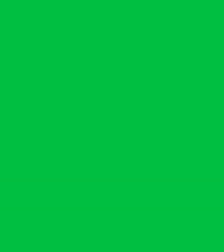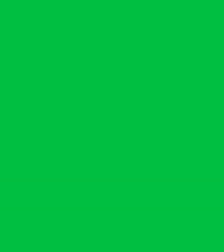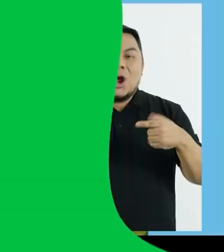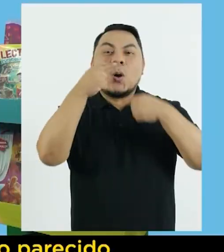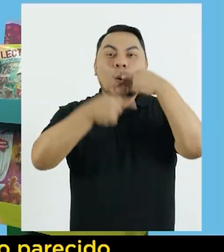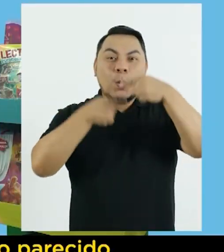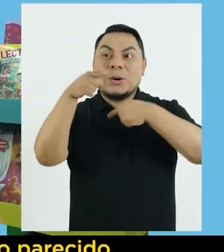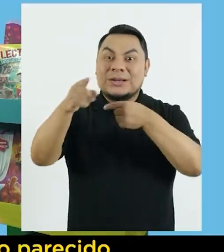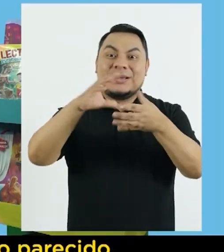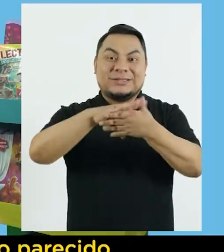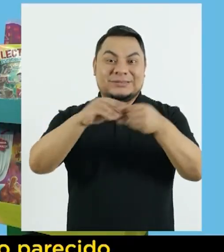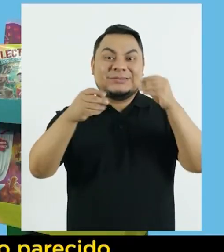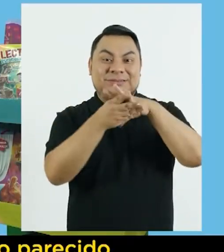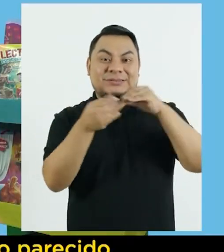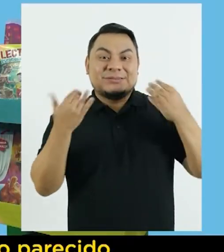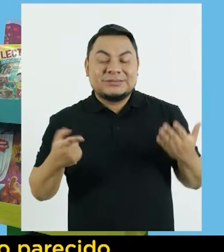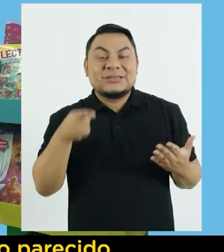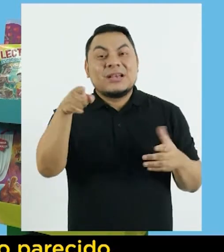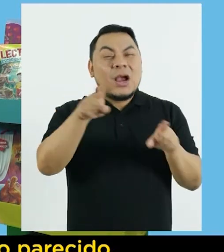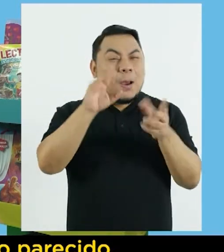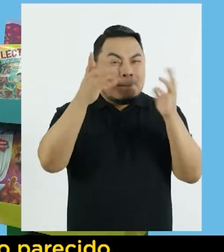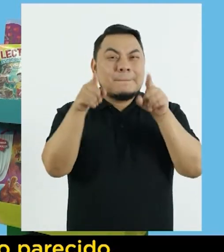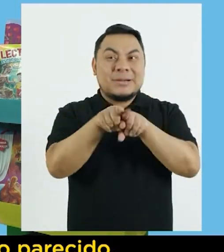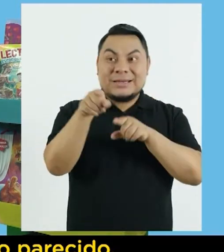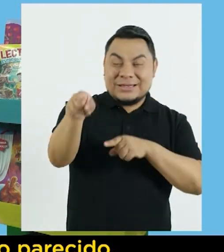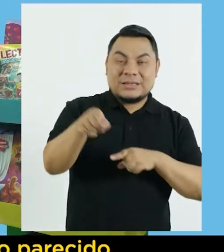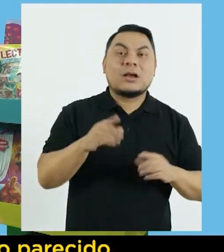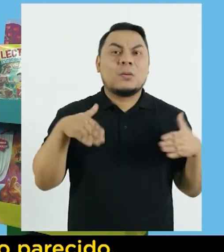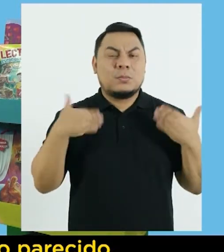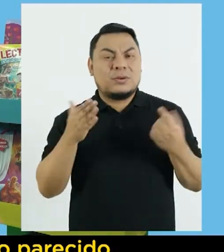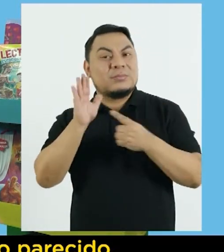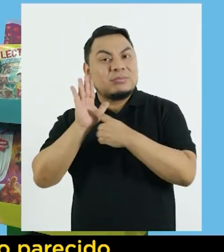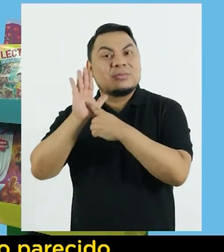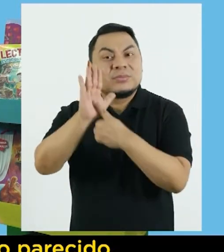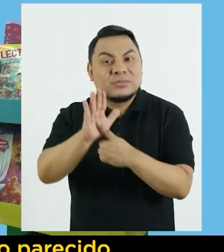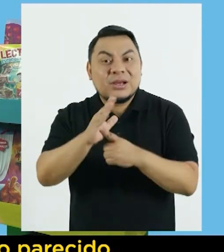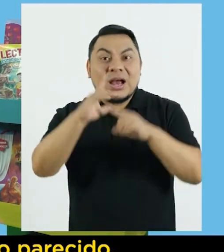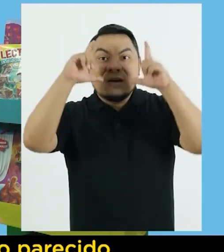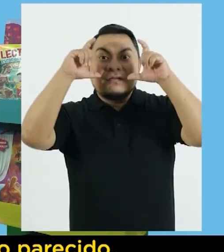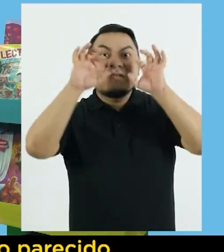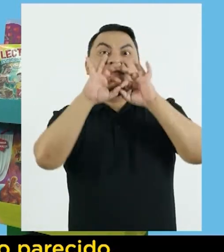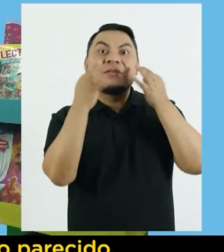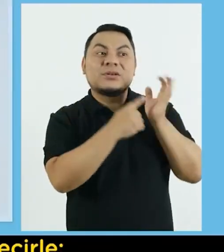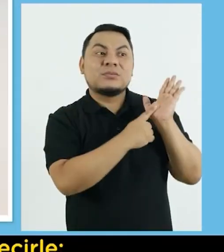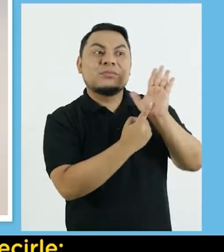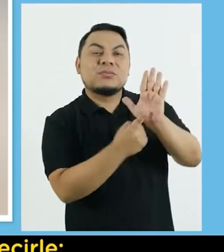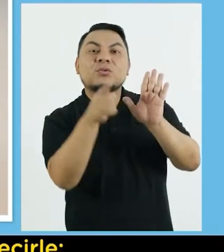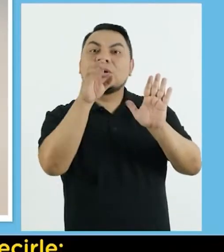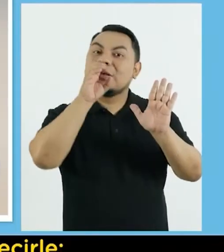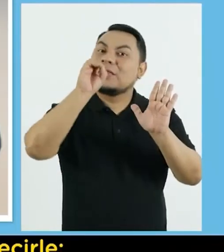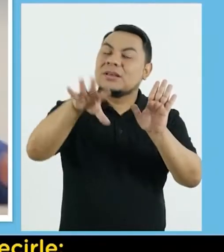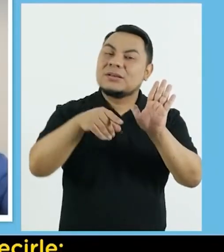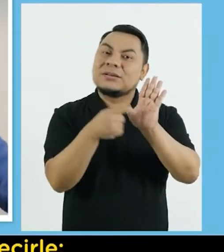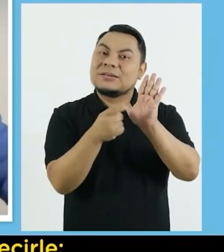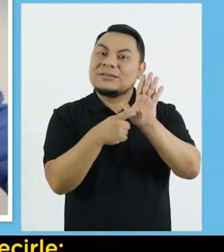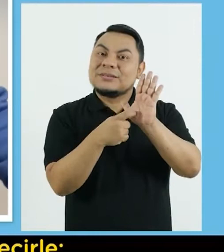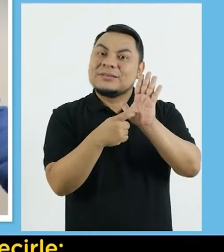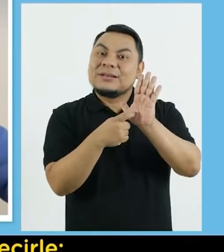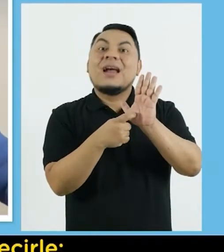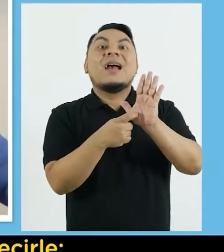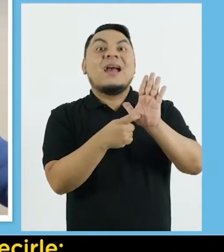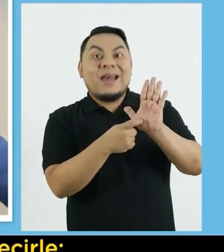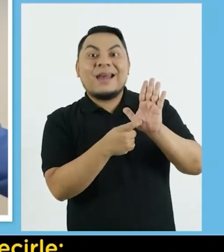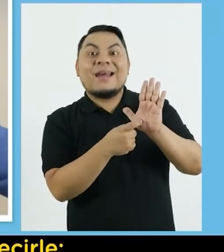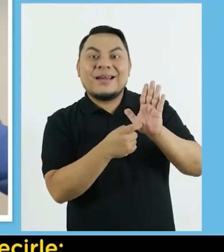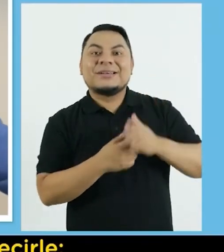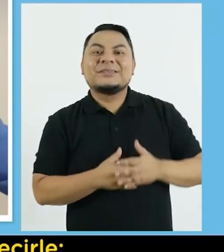Familias Luego de narrarle este cuento o uno parecido Pueden mostrarle fotos